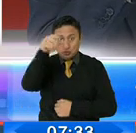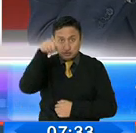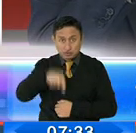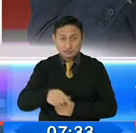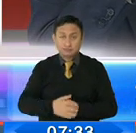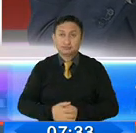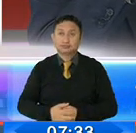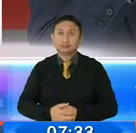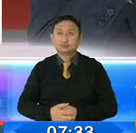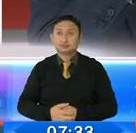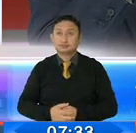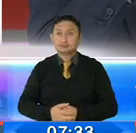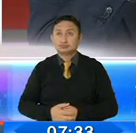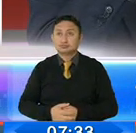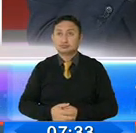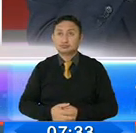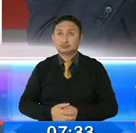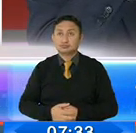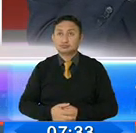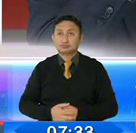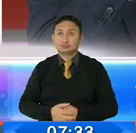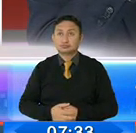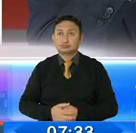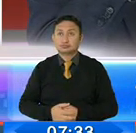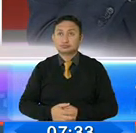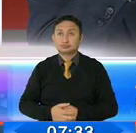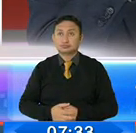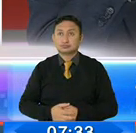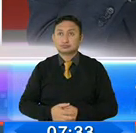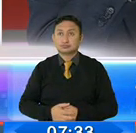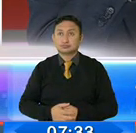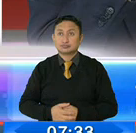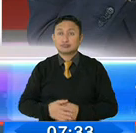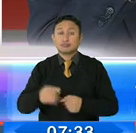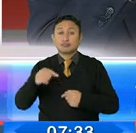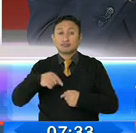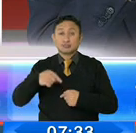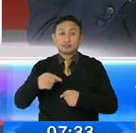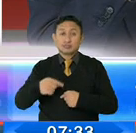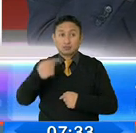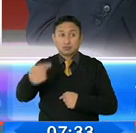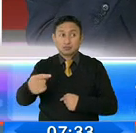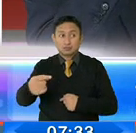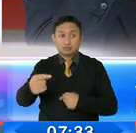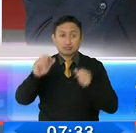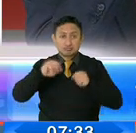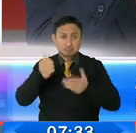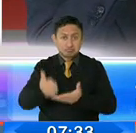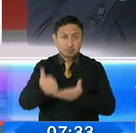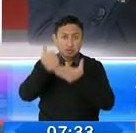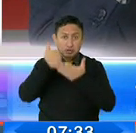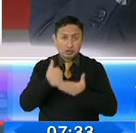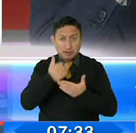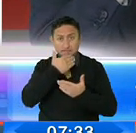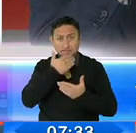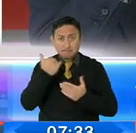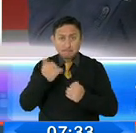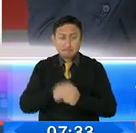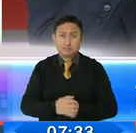la circulación. Y bueno, pues, reitero, creo que además también nos permitirá tener un mejor